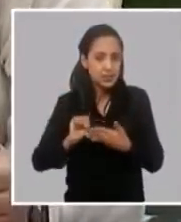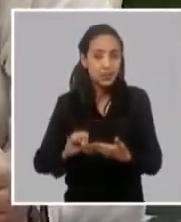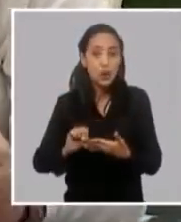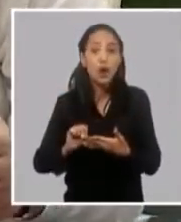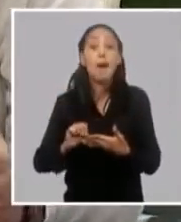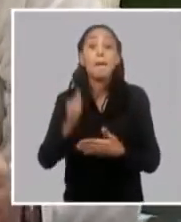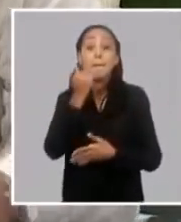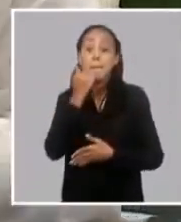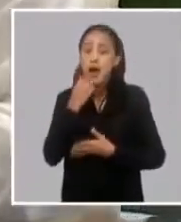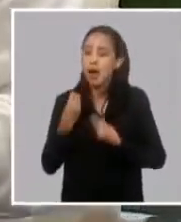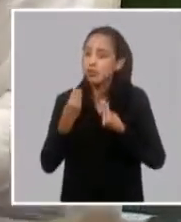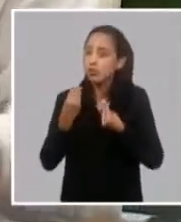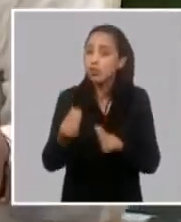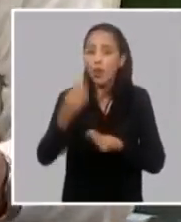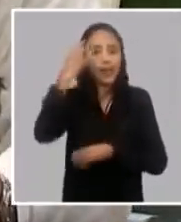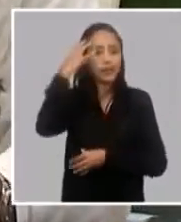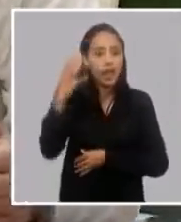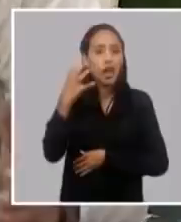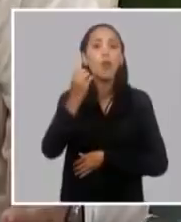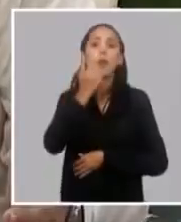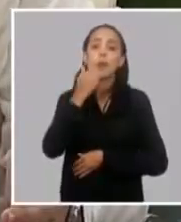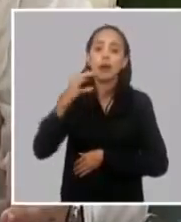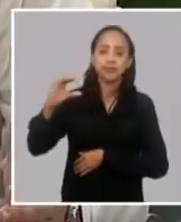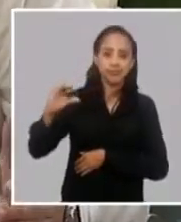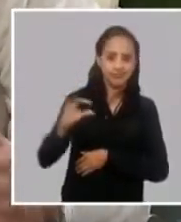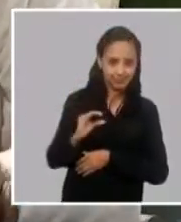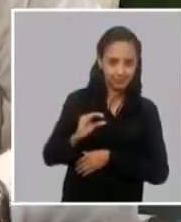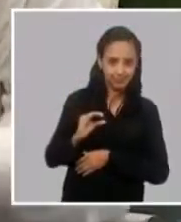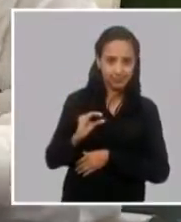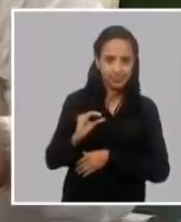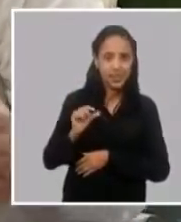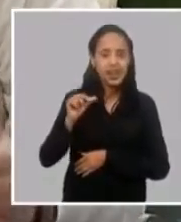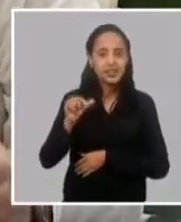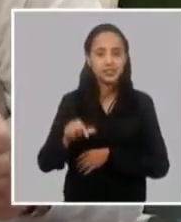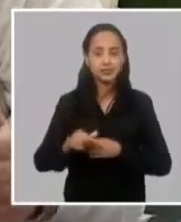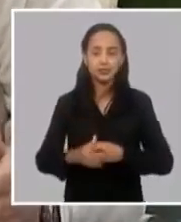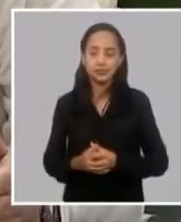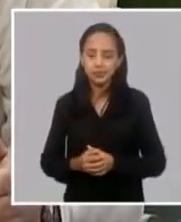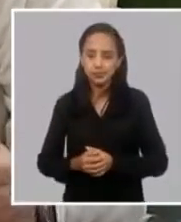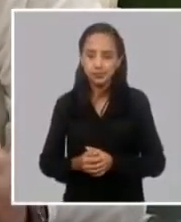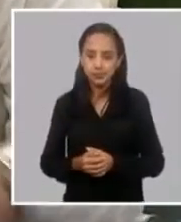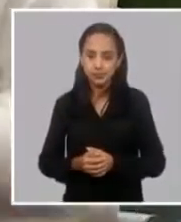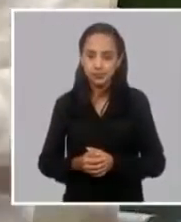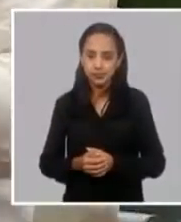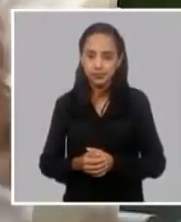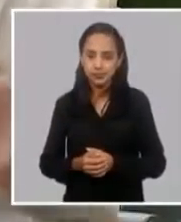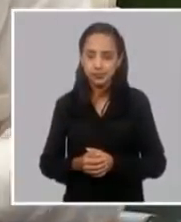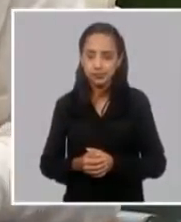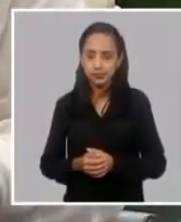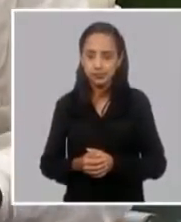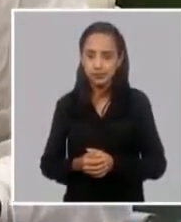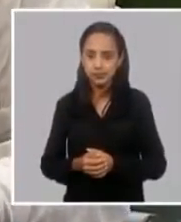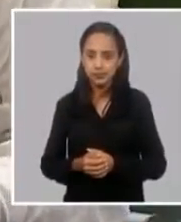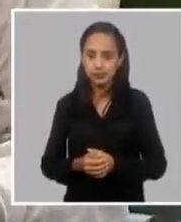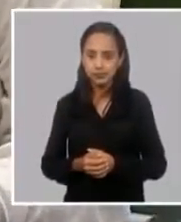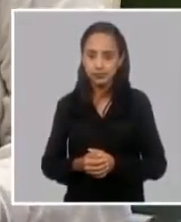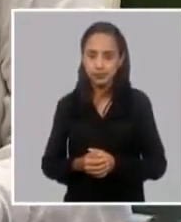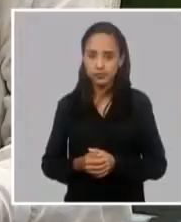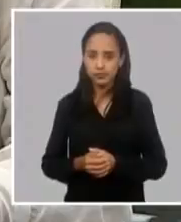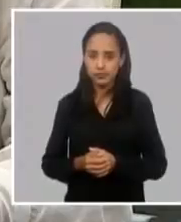sea ese principio se mantiene y todo es bajo un patrón de razonabilidad teniendo en cuenta un sentido económico y la forma en que opera